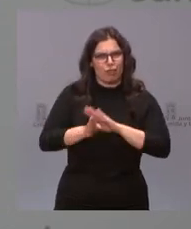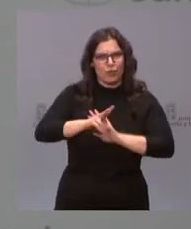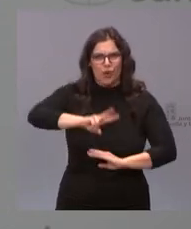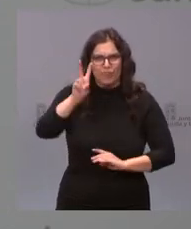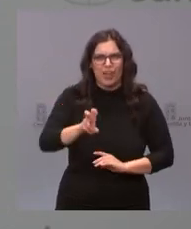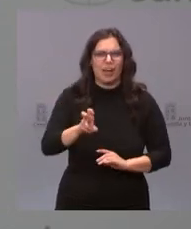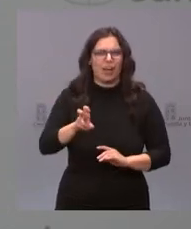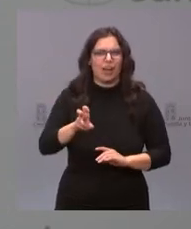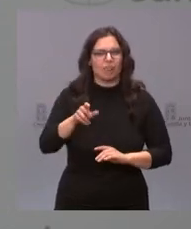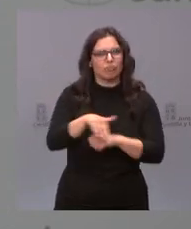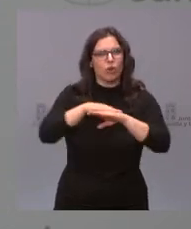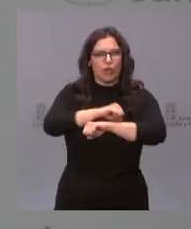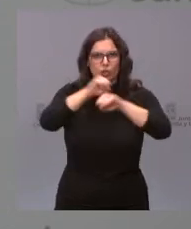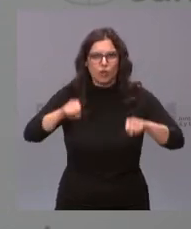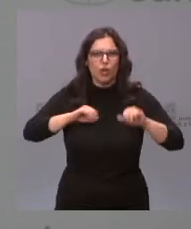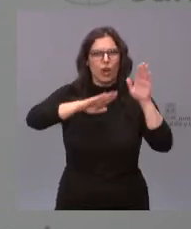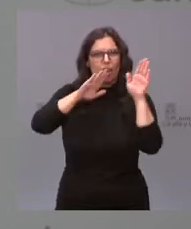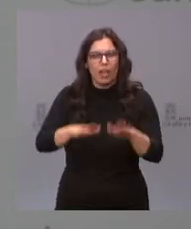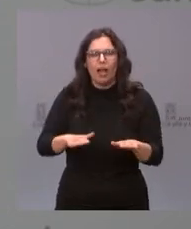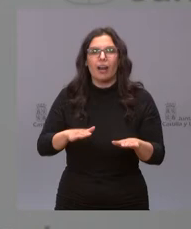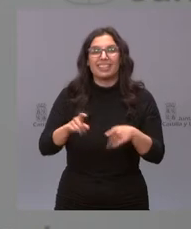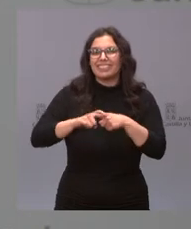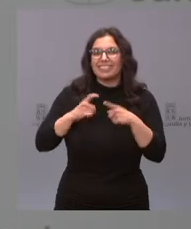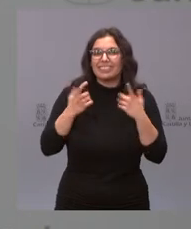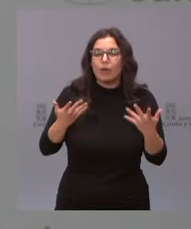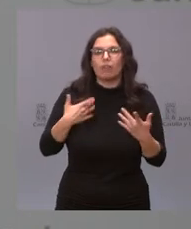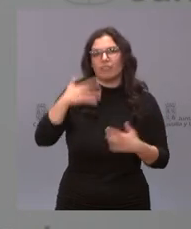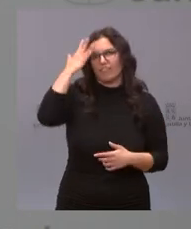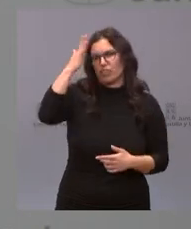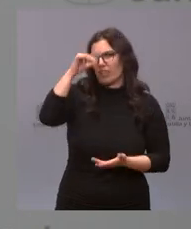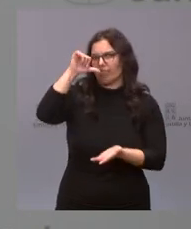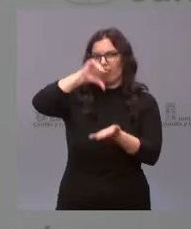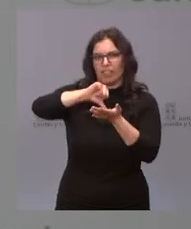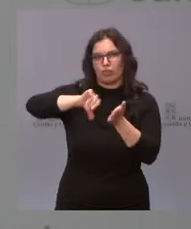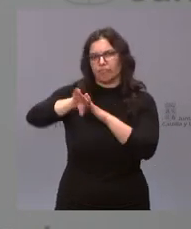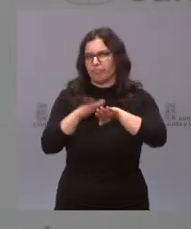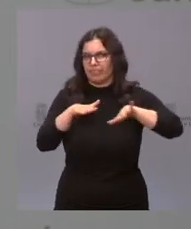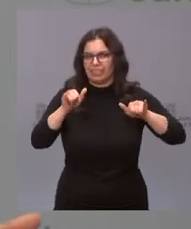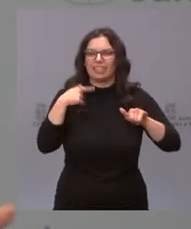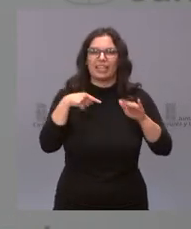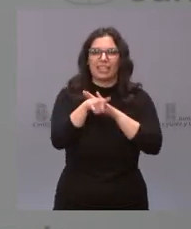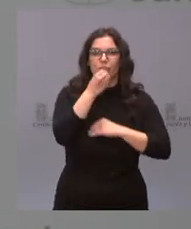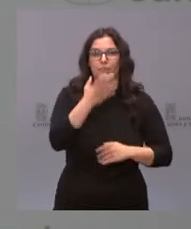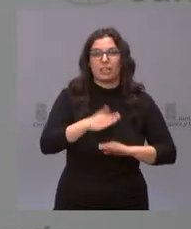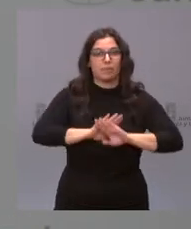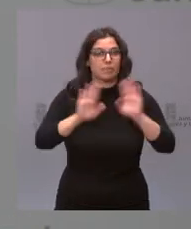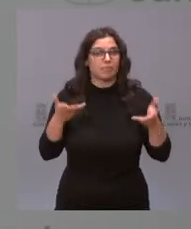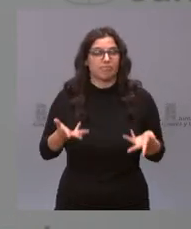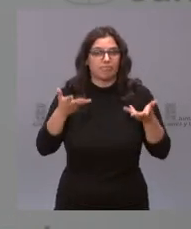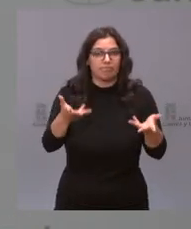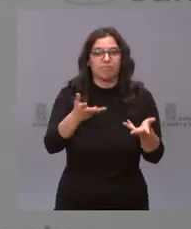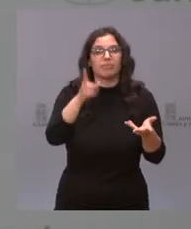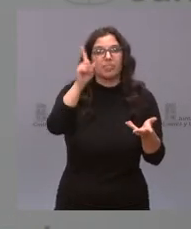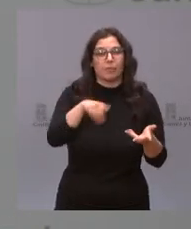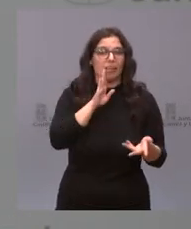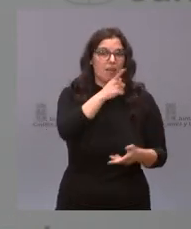adelante, que es un gobierno sólido, leal y que se caracteriza por la centralidad y la buena gestión. Y, sin más, estoy a su disposición